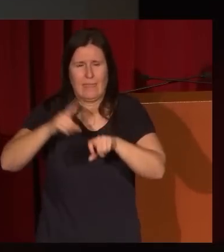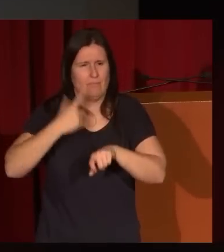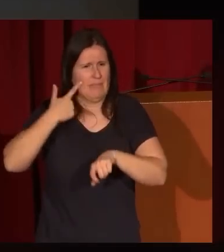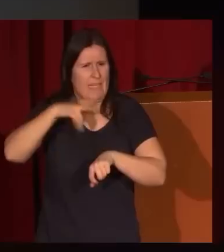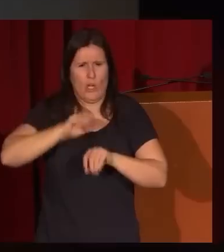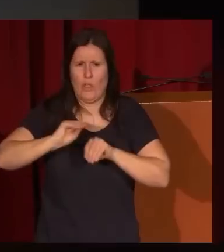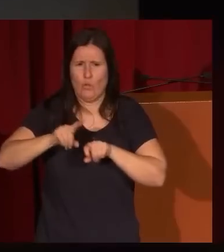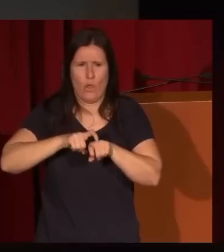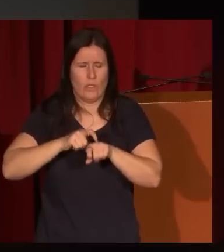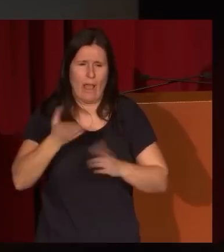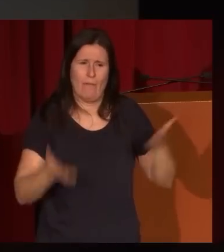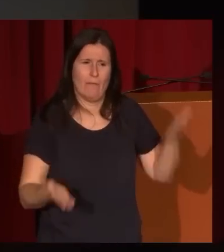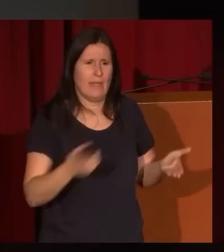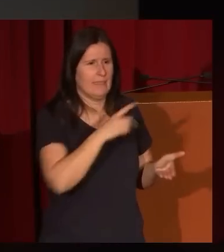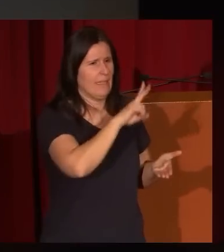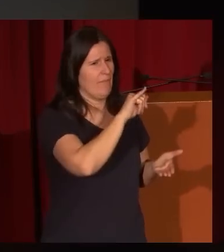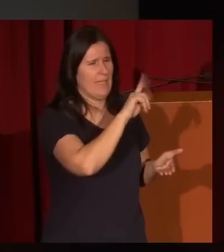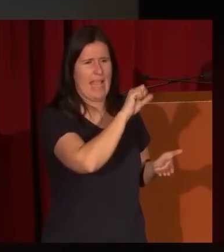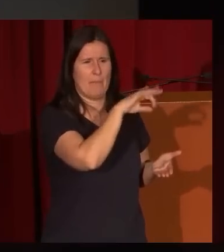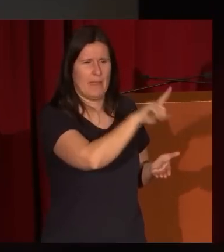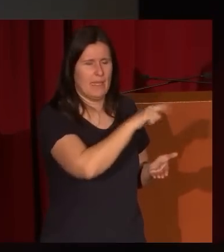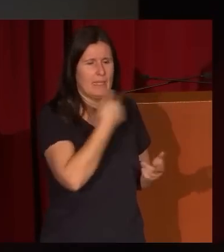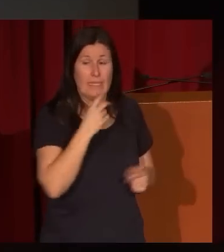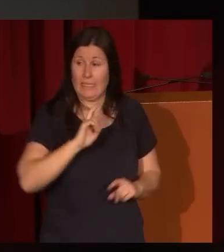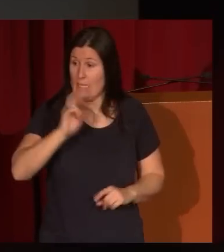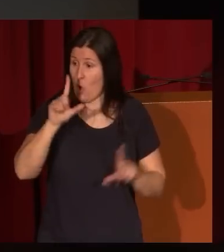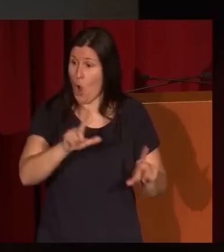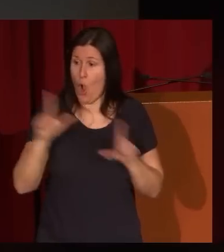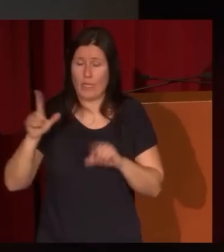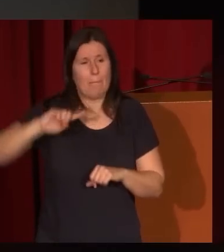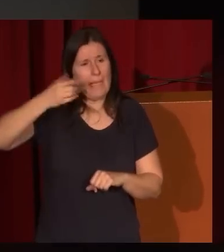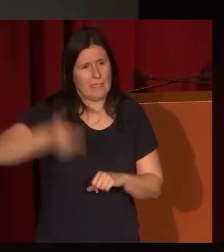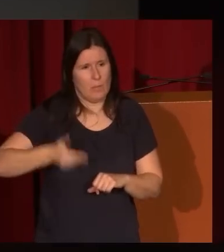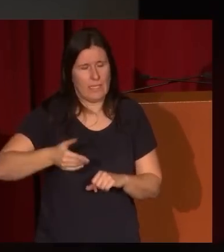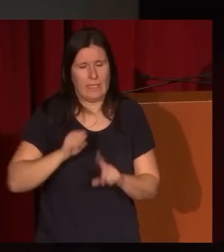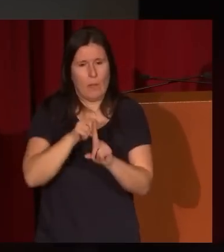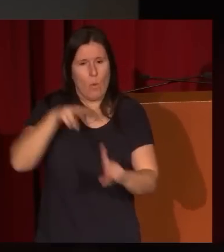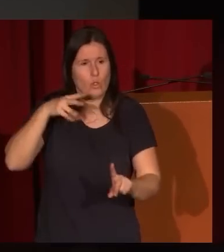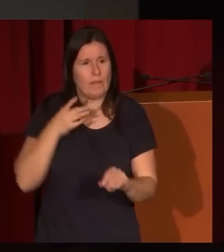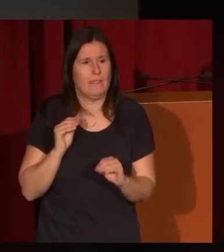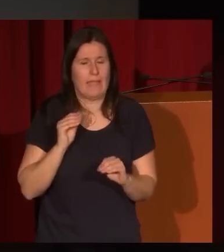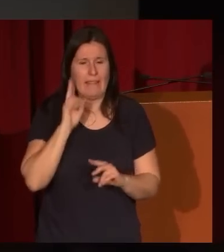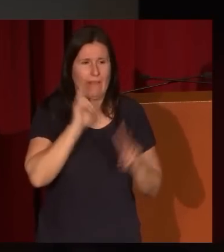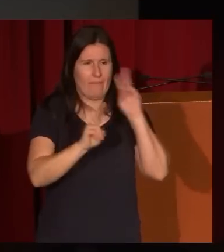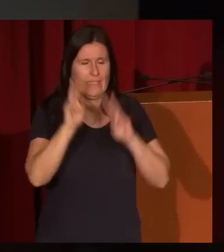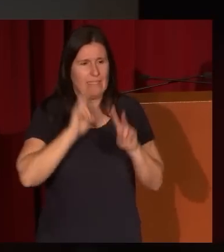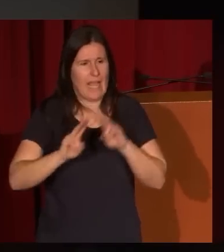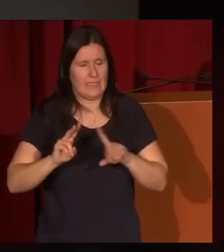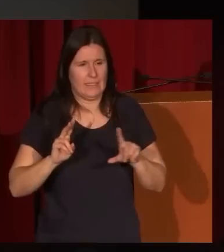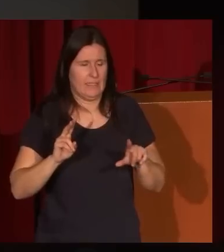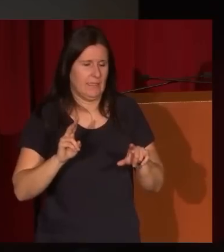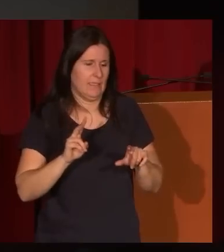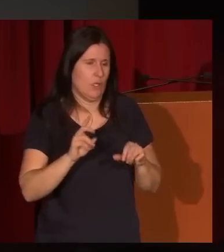la obra por ejemplo de un Pérez Villamil esta es otra de las obras más importantes desde el punto de vista de vistas urbanas que hace